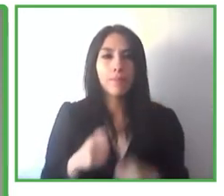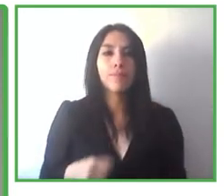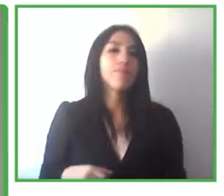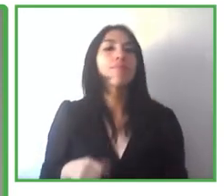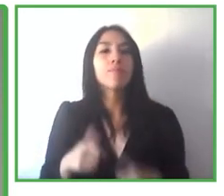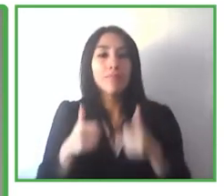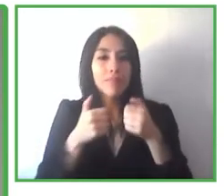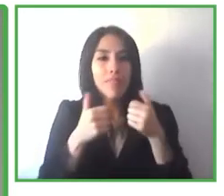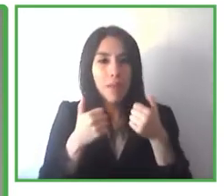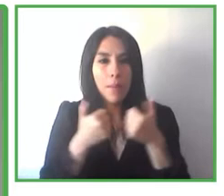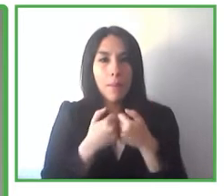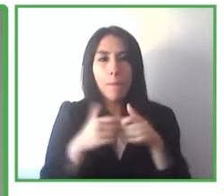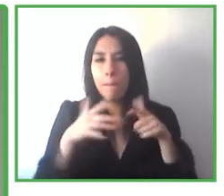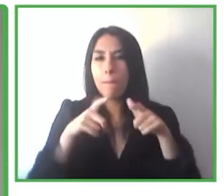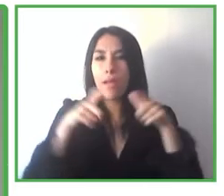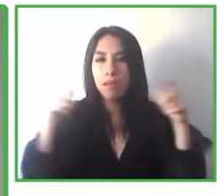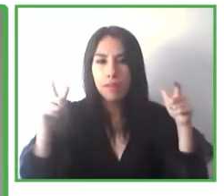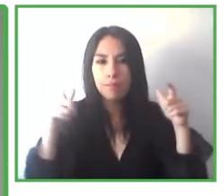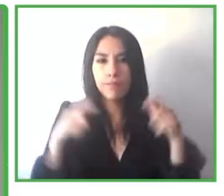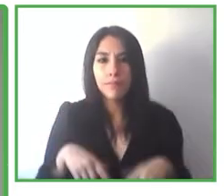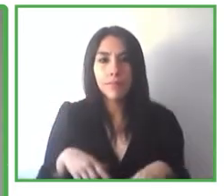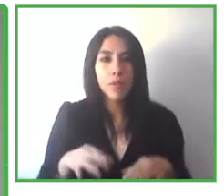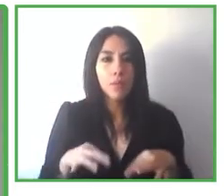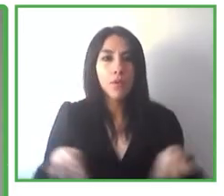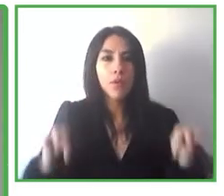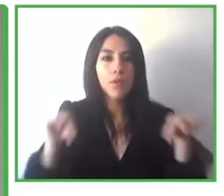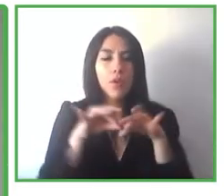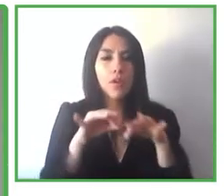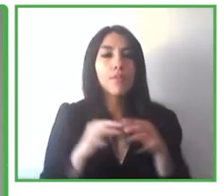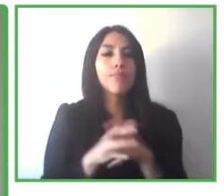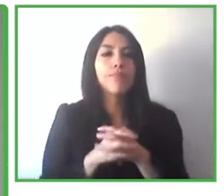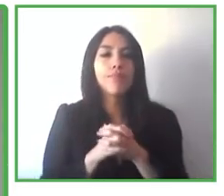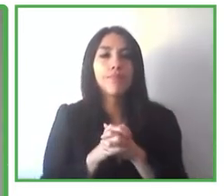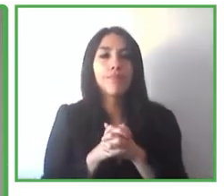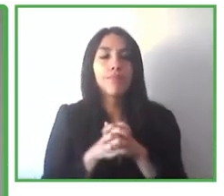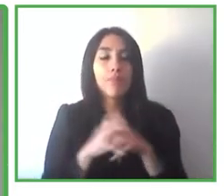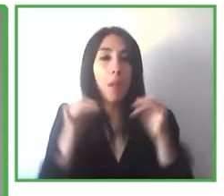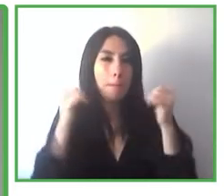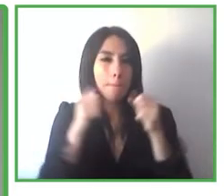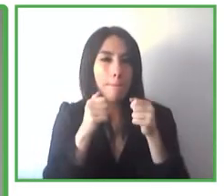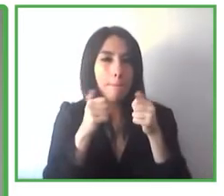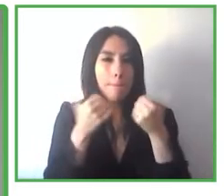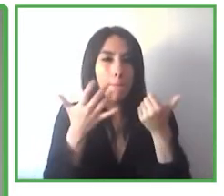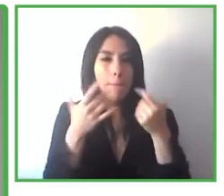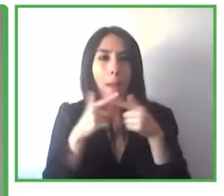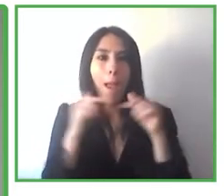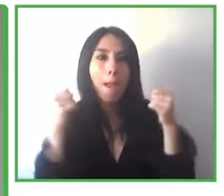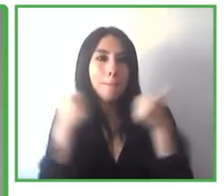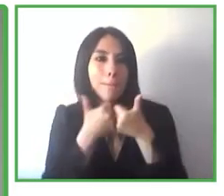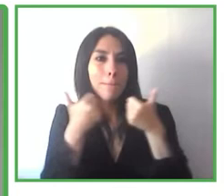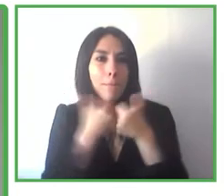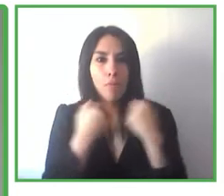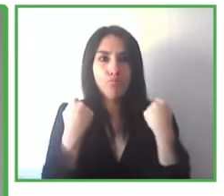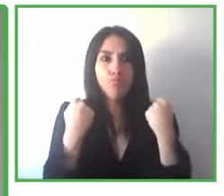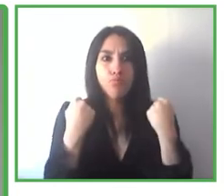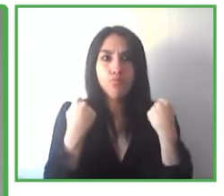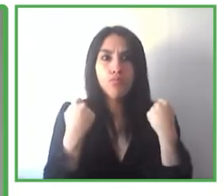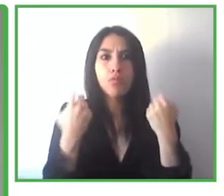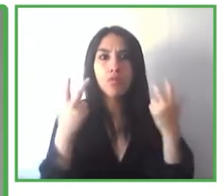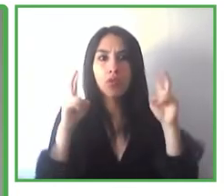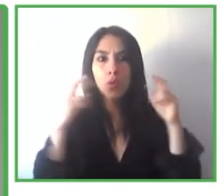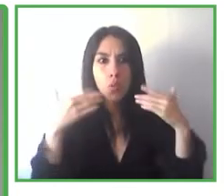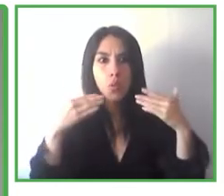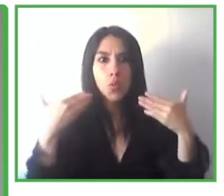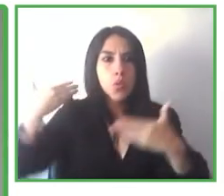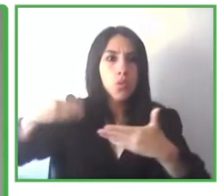dentro del ocio potentísimo que realmente en términos de generación económica ahora mismo pues ha sobrepasado